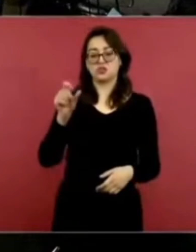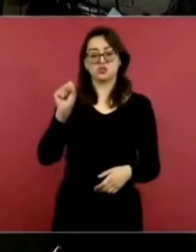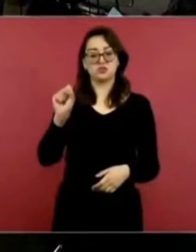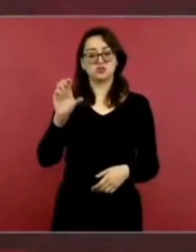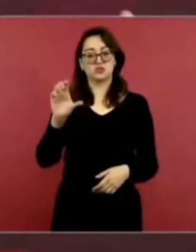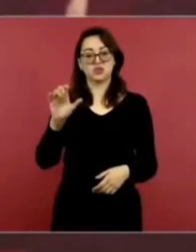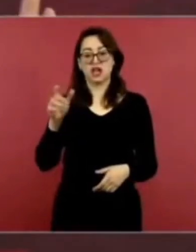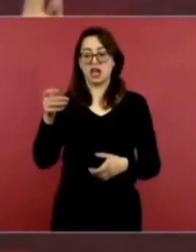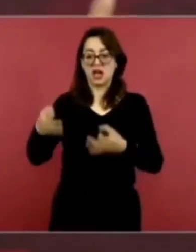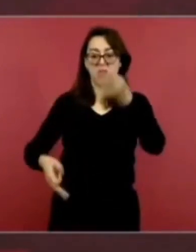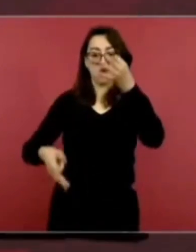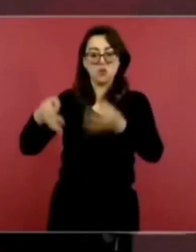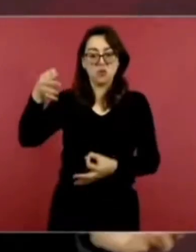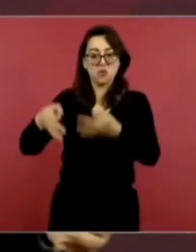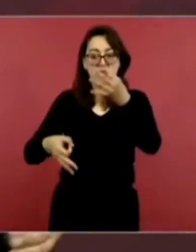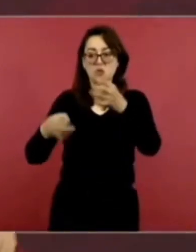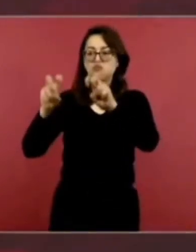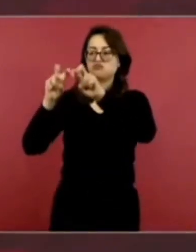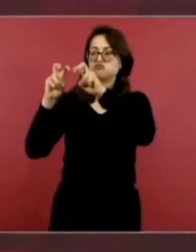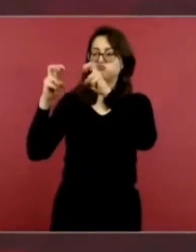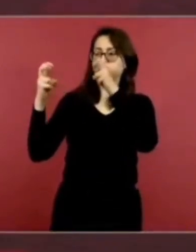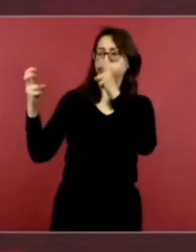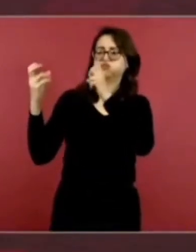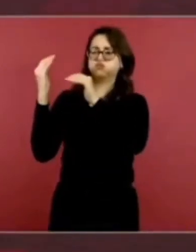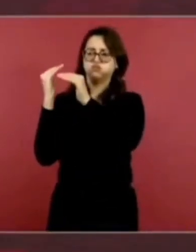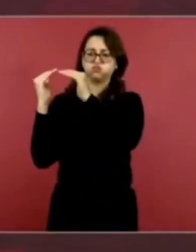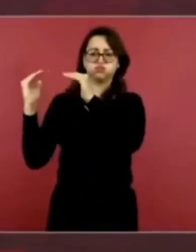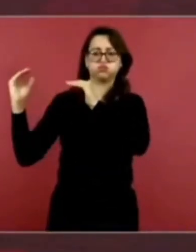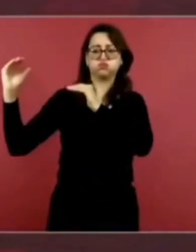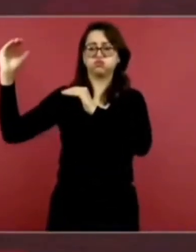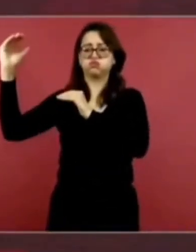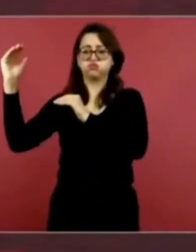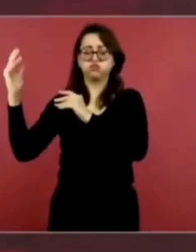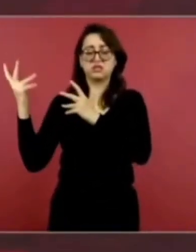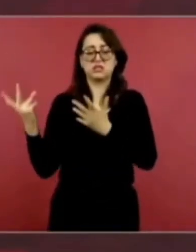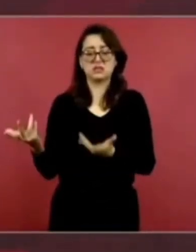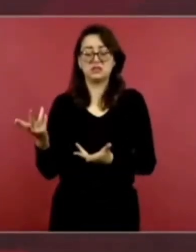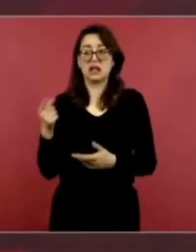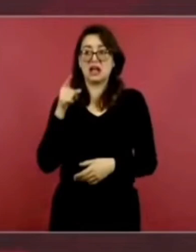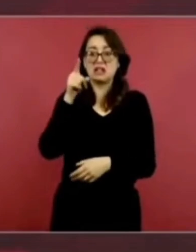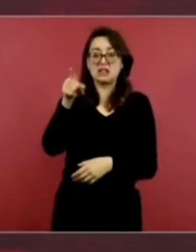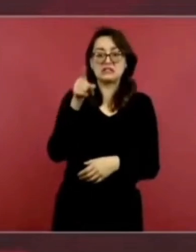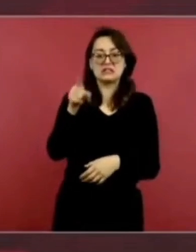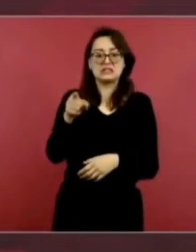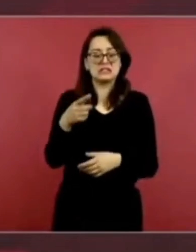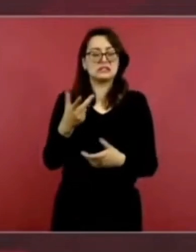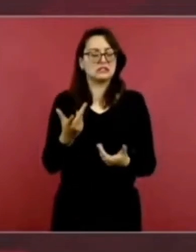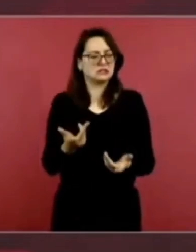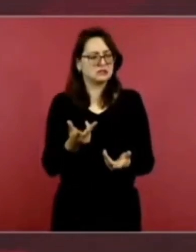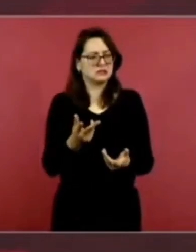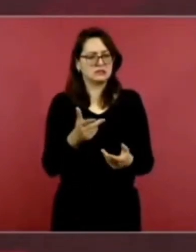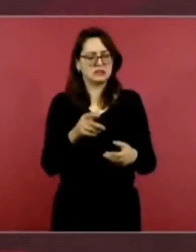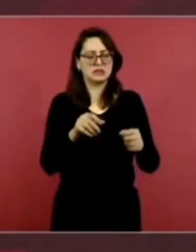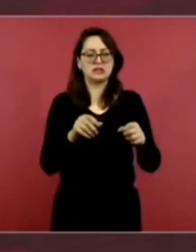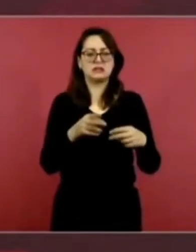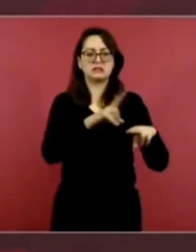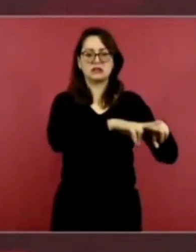esperando ser recibidos por los ministros, y así es con los magistrados, son puros abogados,